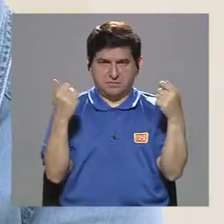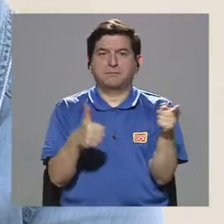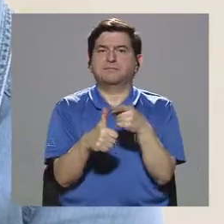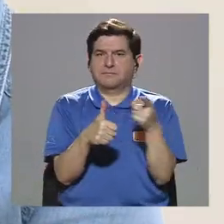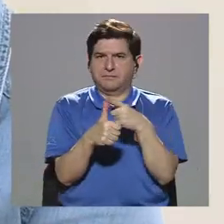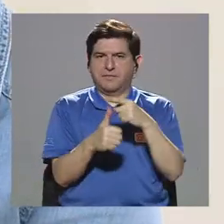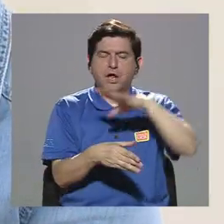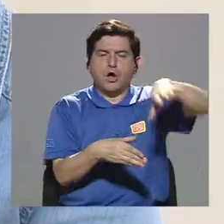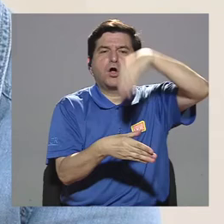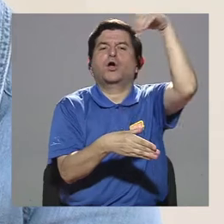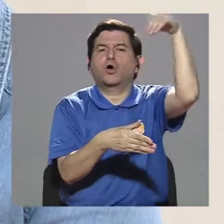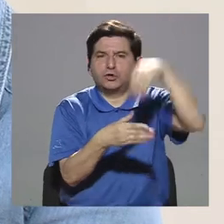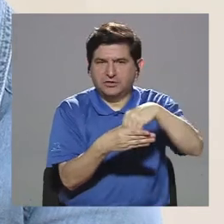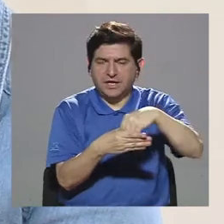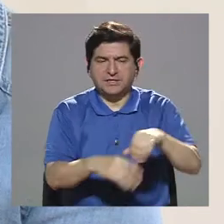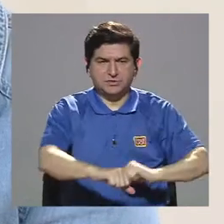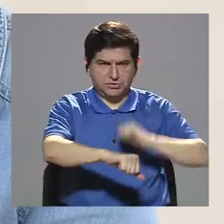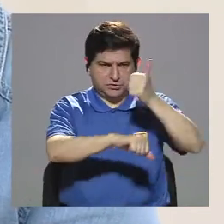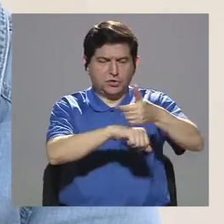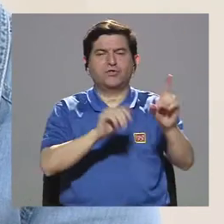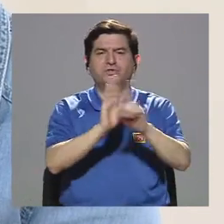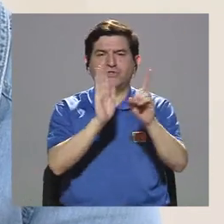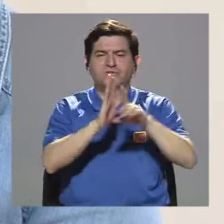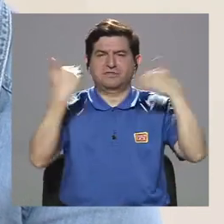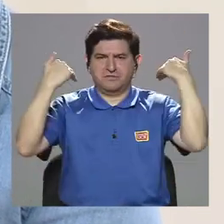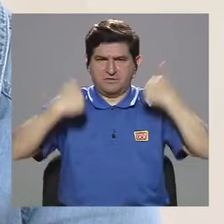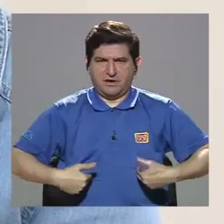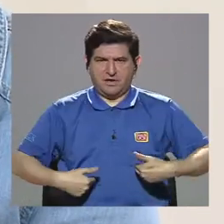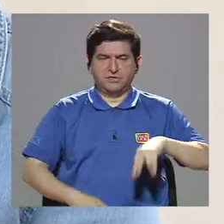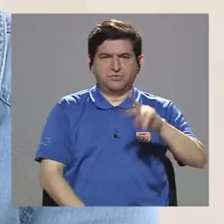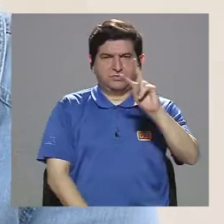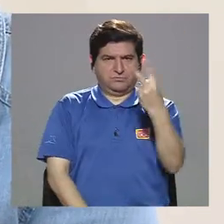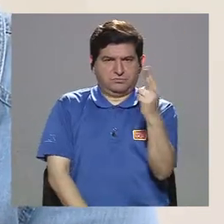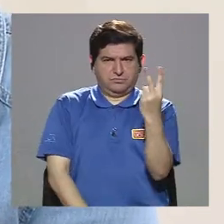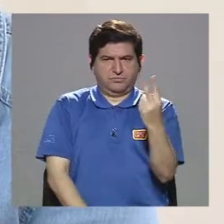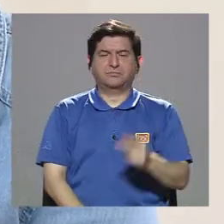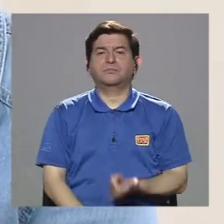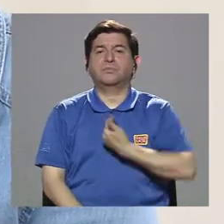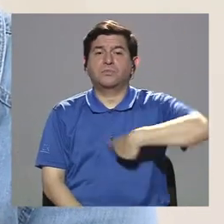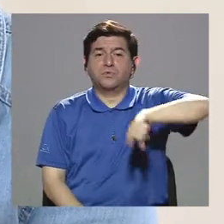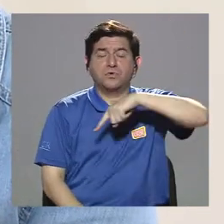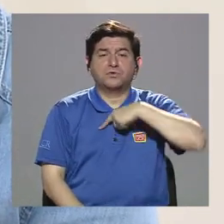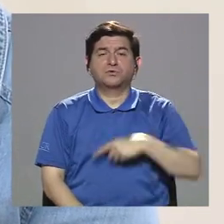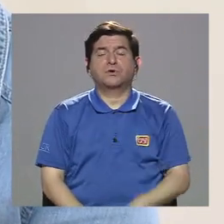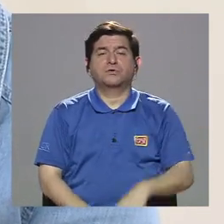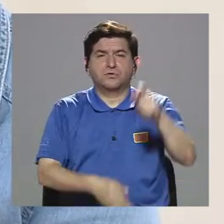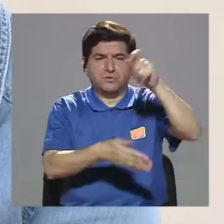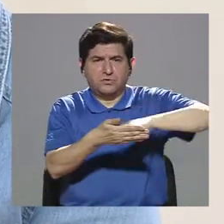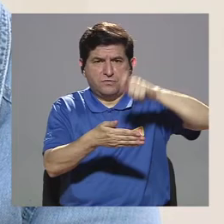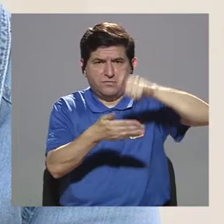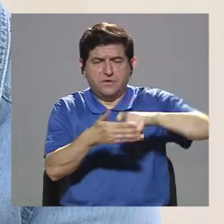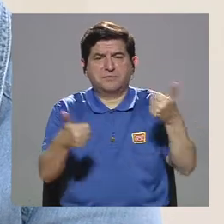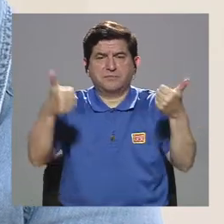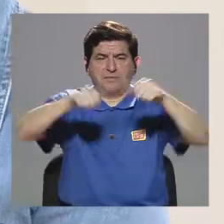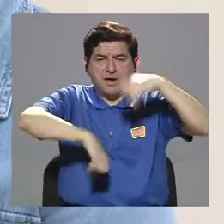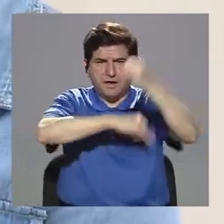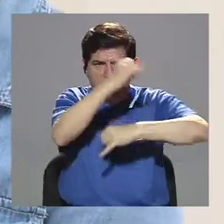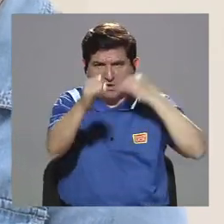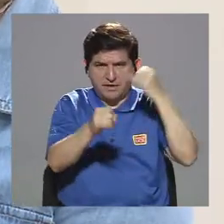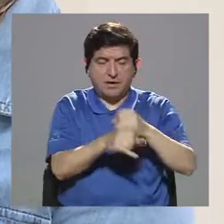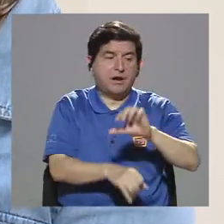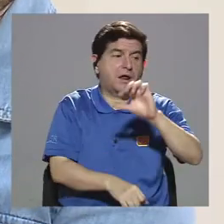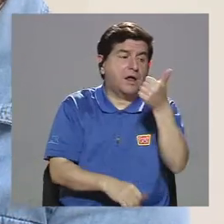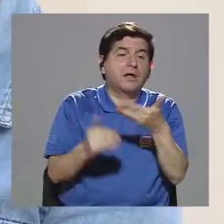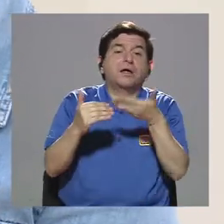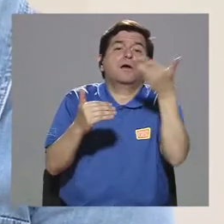Primero, porque hay un contexto donde lo coloca como derecho humano y segundo, porque hemos firmado una serie de tratados internacionales